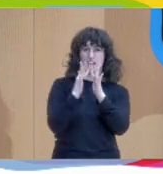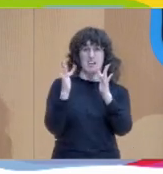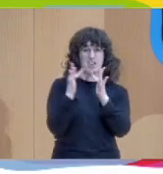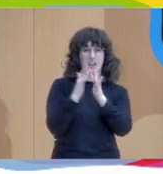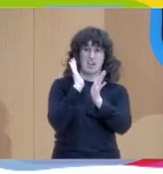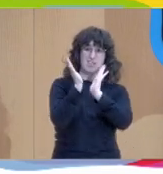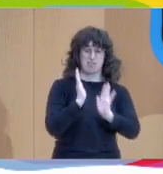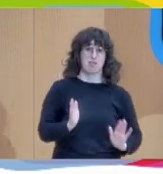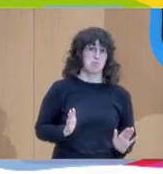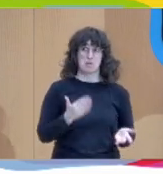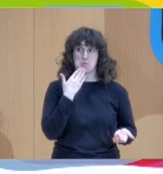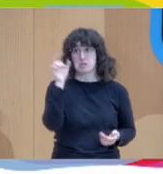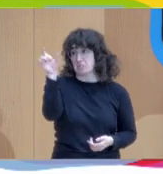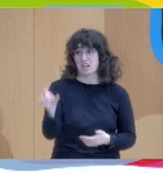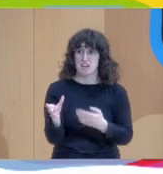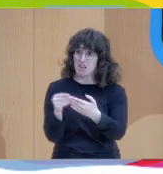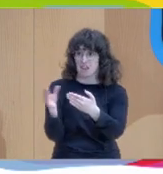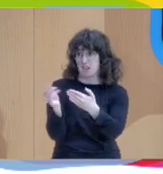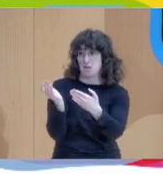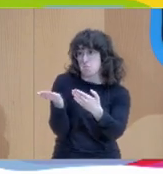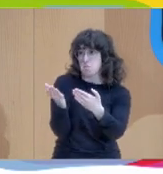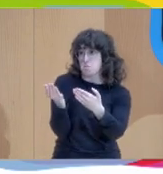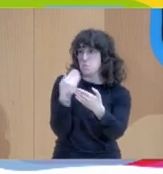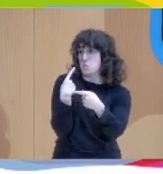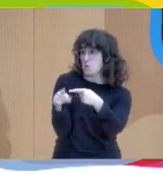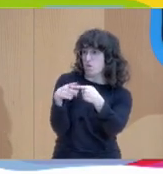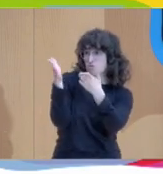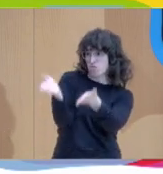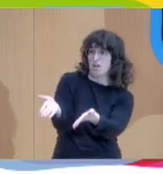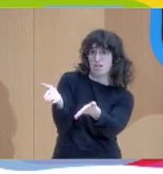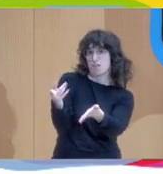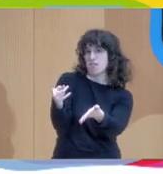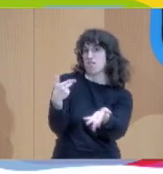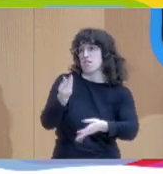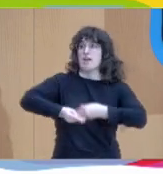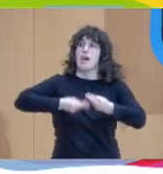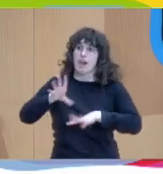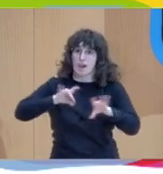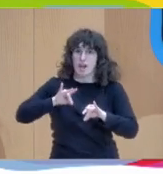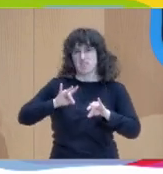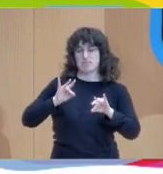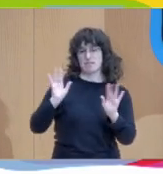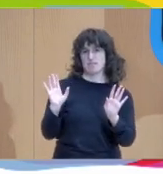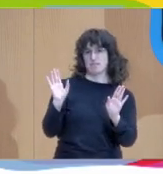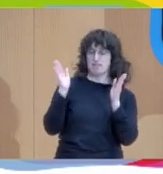entendiendo al usuario como objeto más que como sujeto y predominando por relaciones terapéuticas